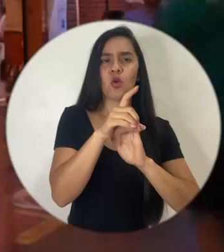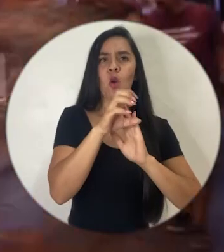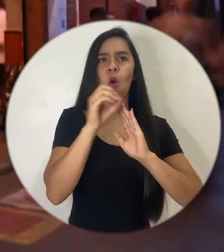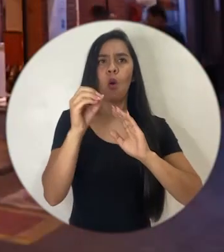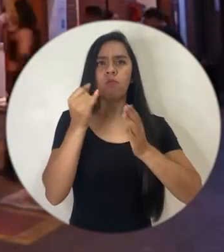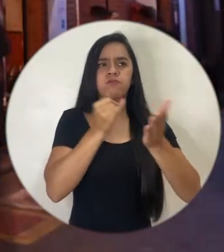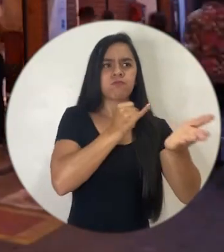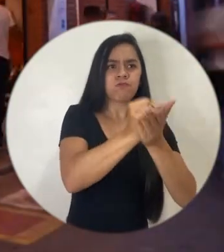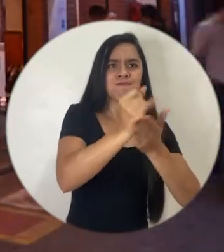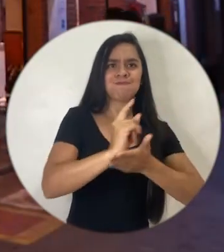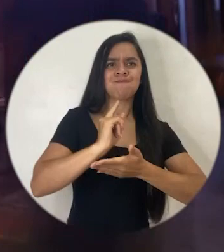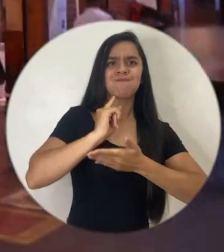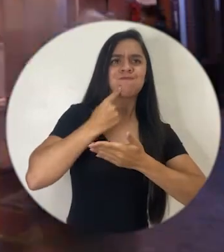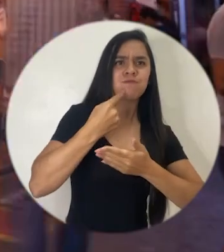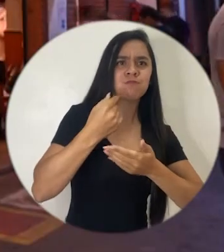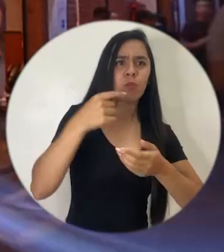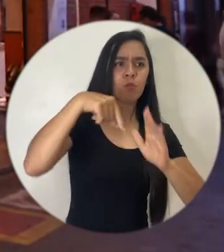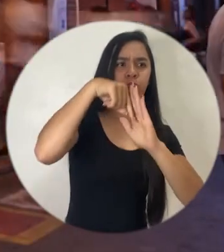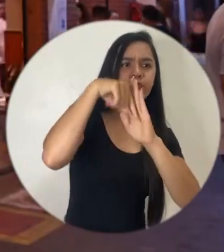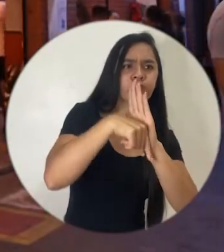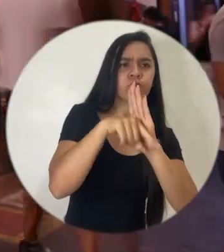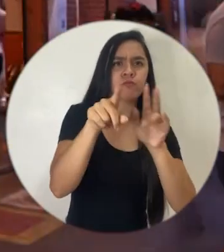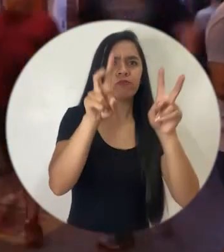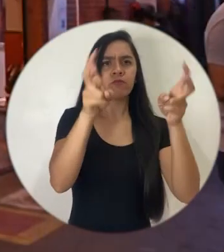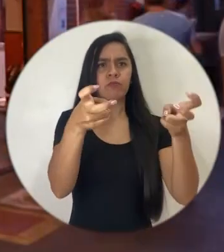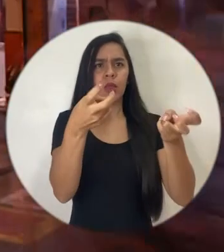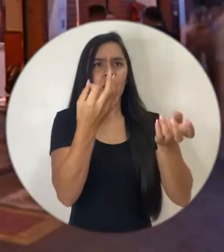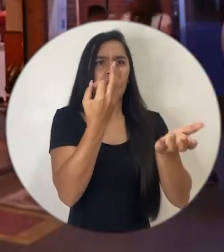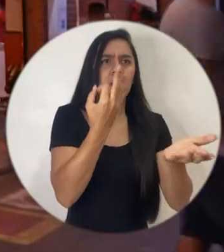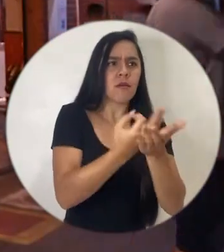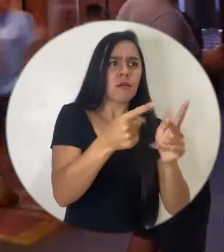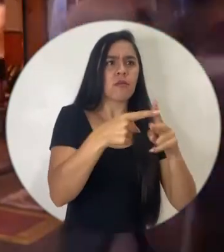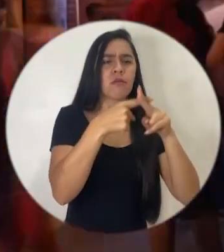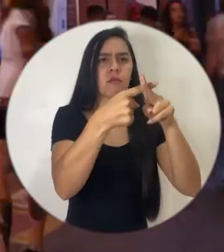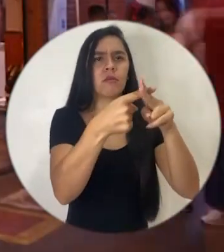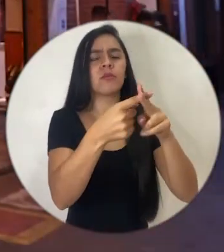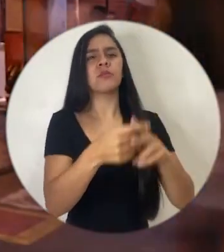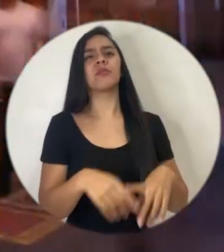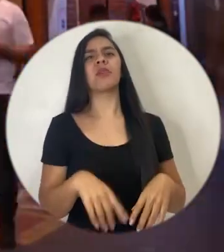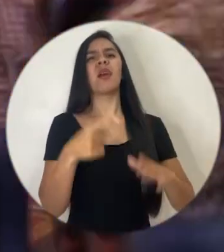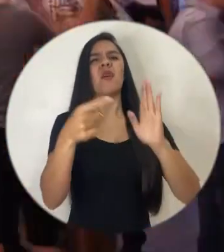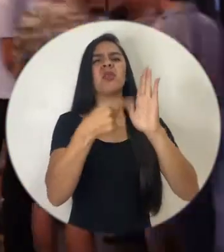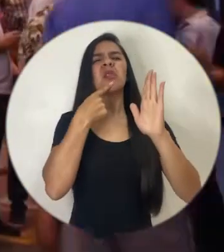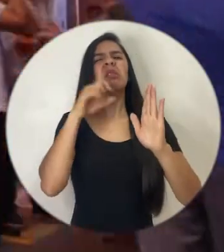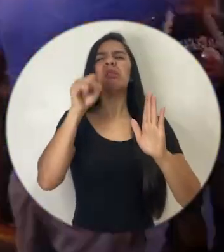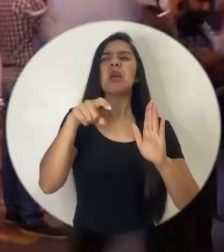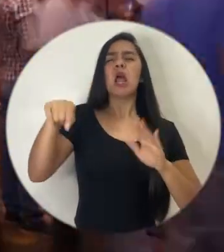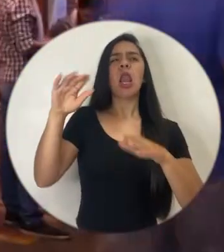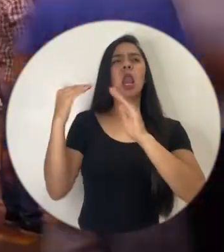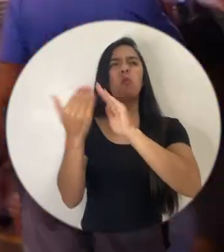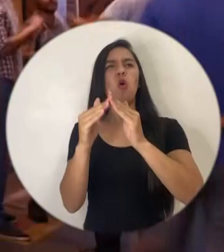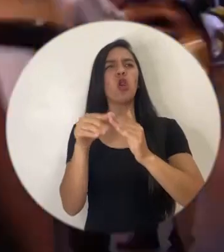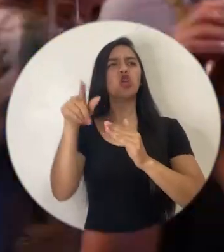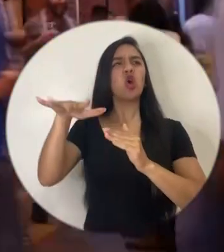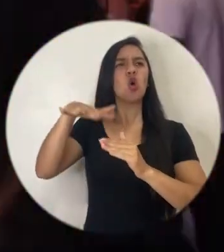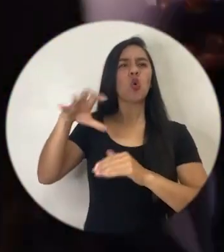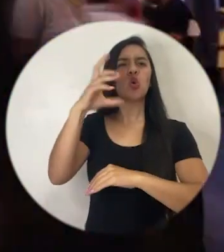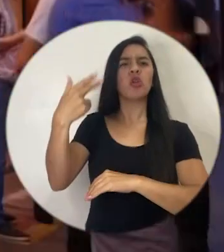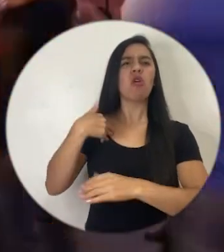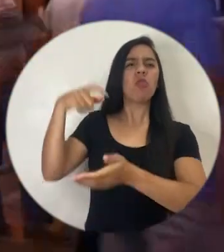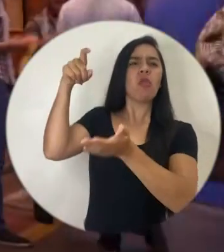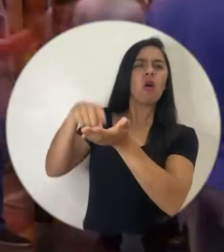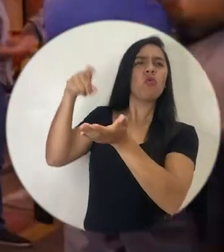investigación. Y entonces, por ejemplo, es muy frecuente que uno diga, sí, es que la población costarciense está totalmente